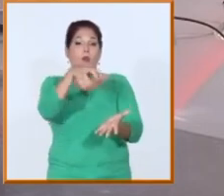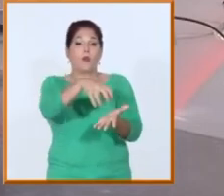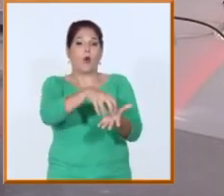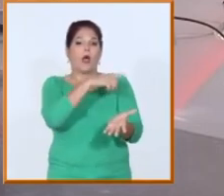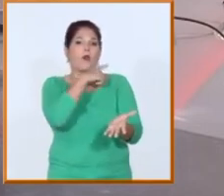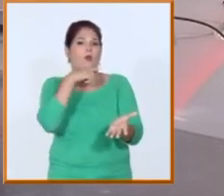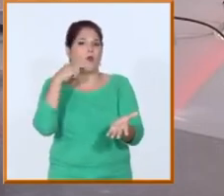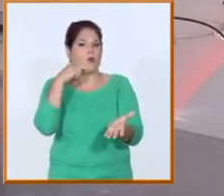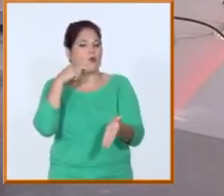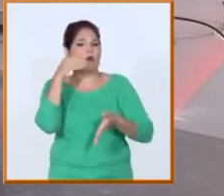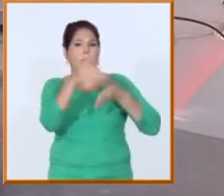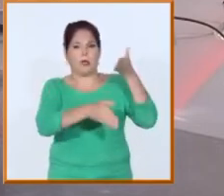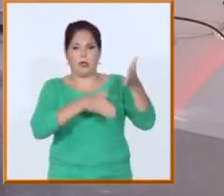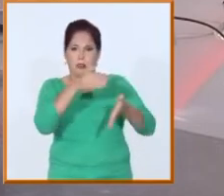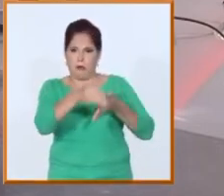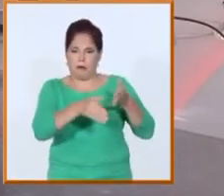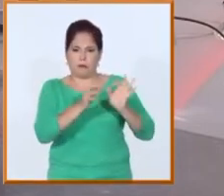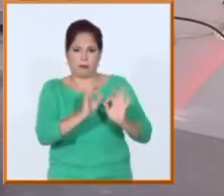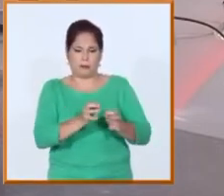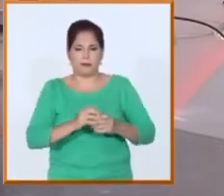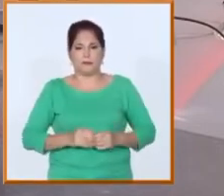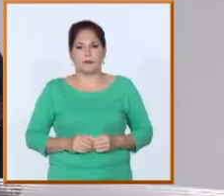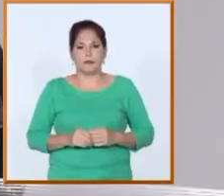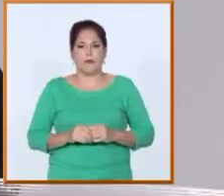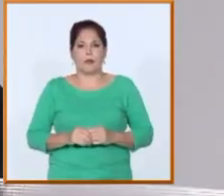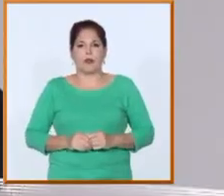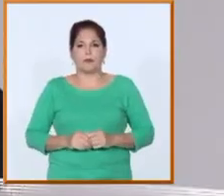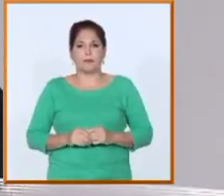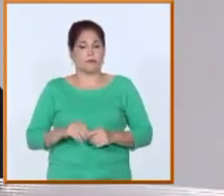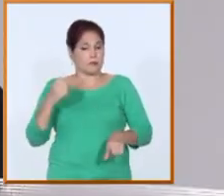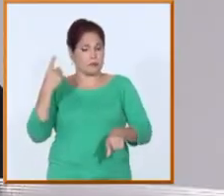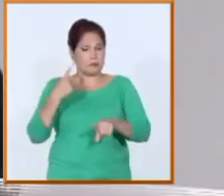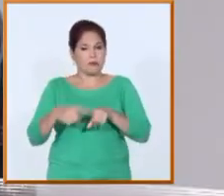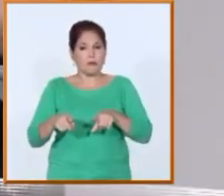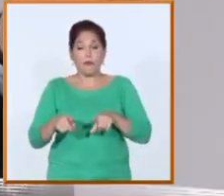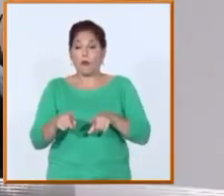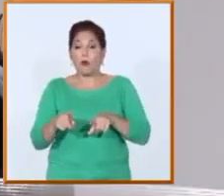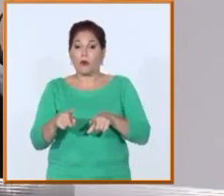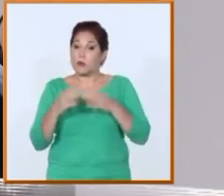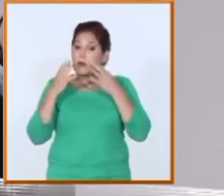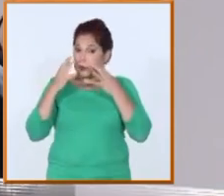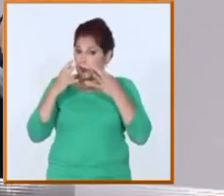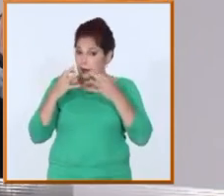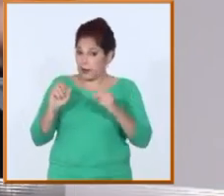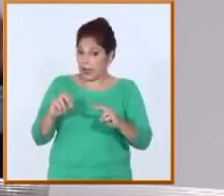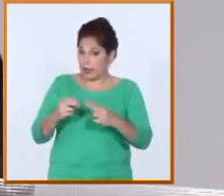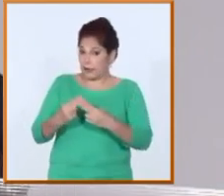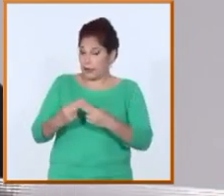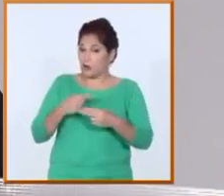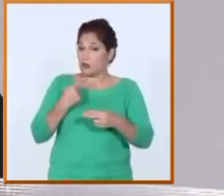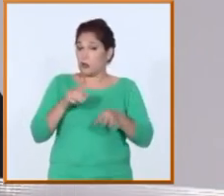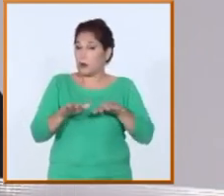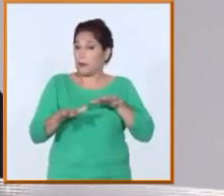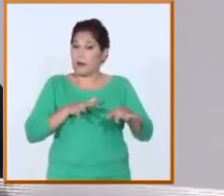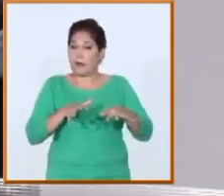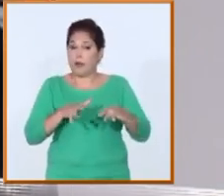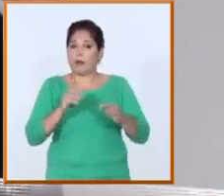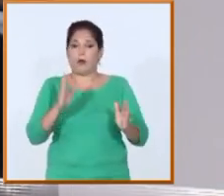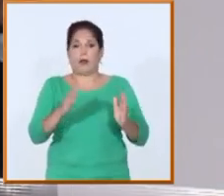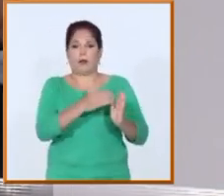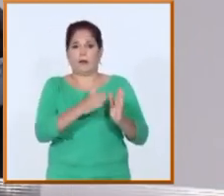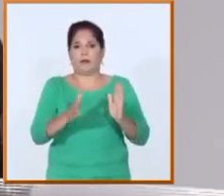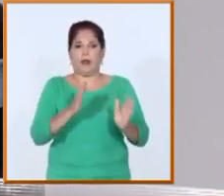país también a su formación con la participación en ese evento y por supuesto estuvimos preparando el siguiente periodo